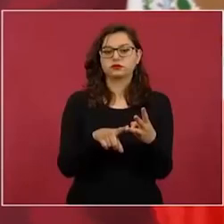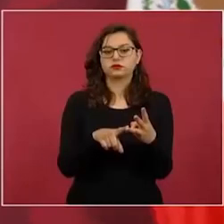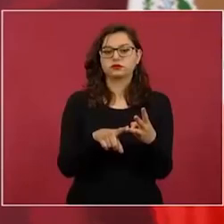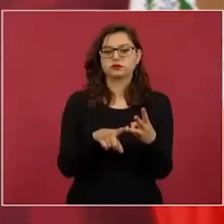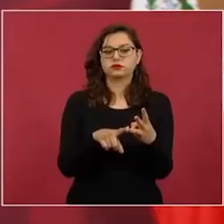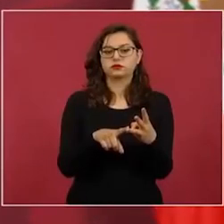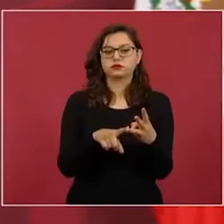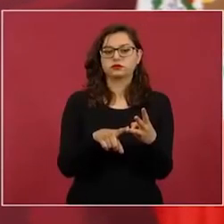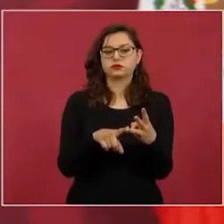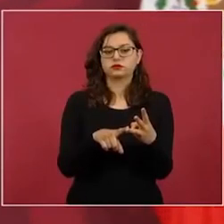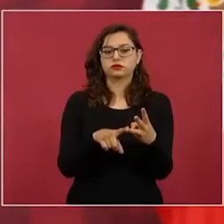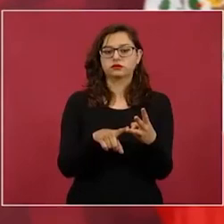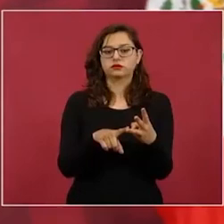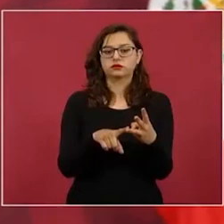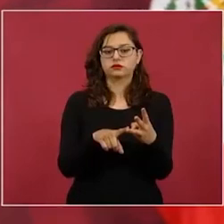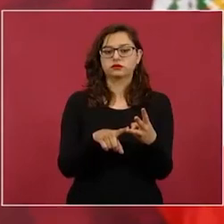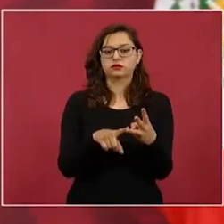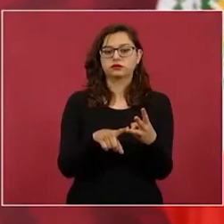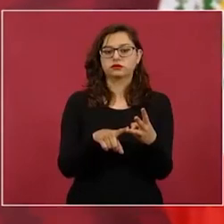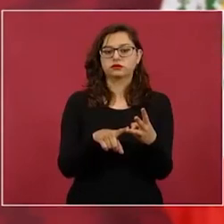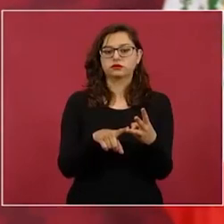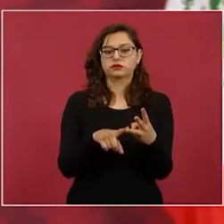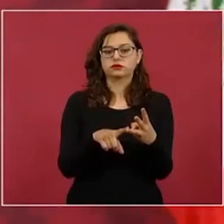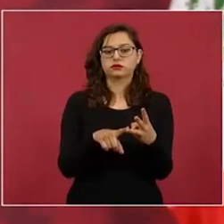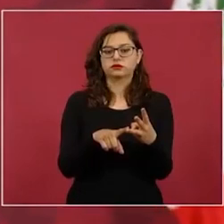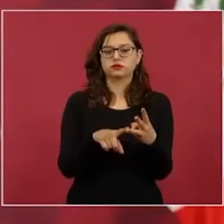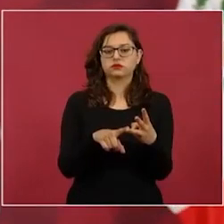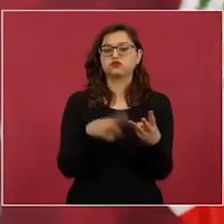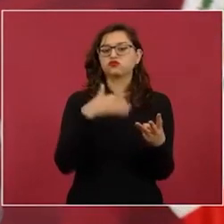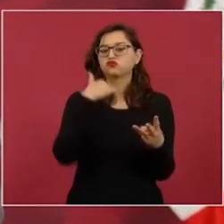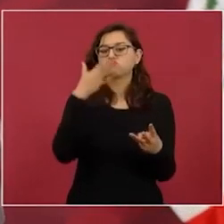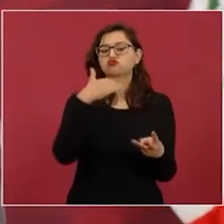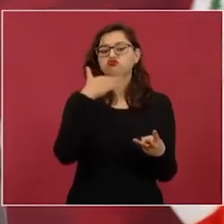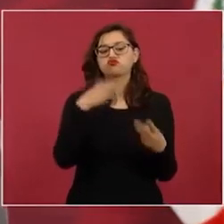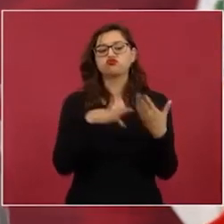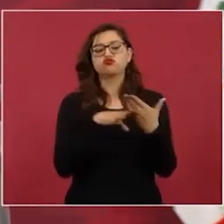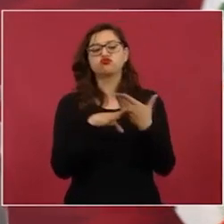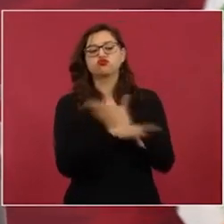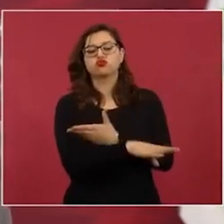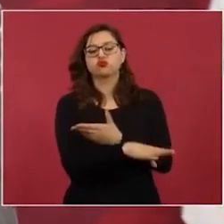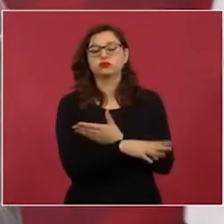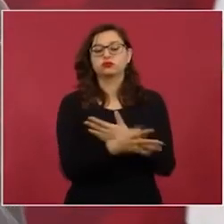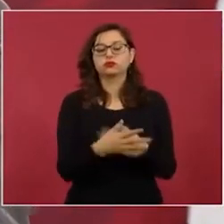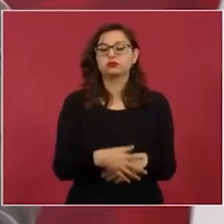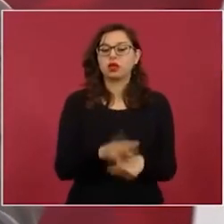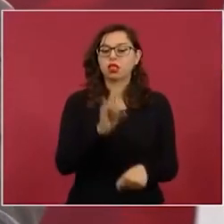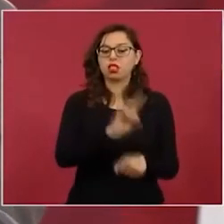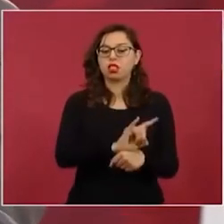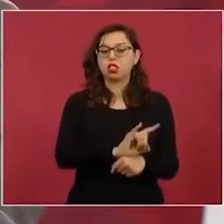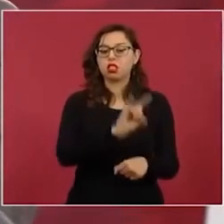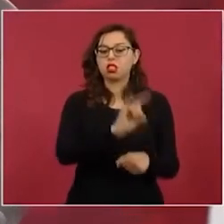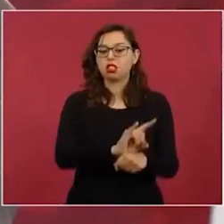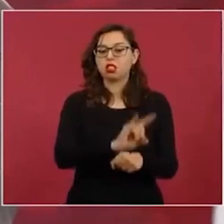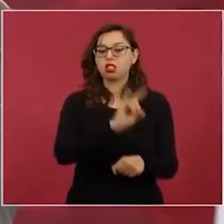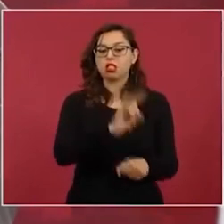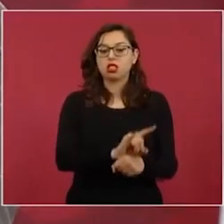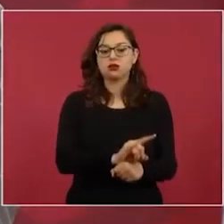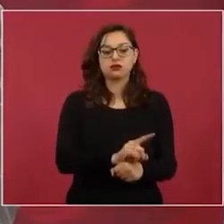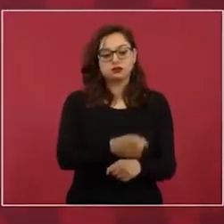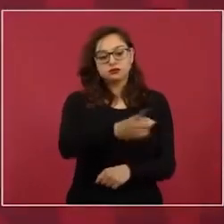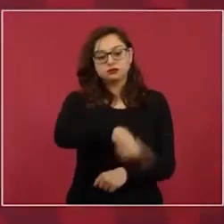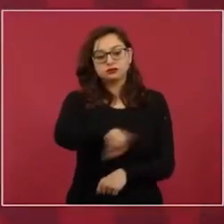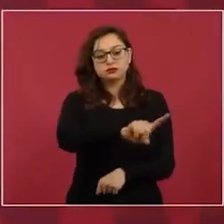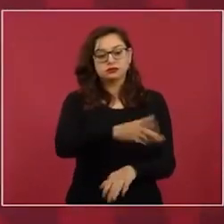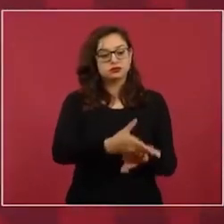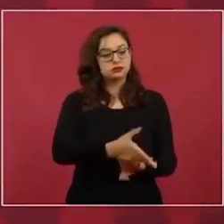El no permitir la corrupción y son gentes